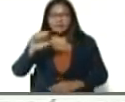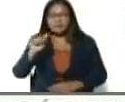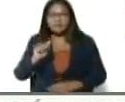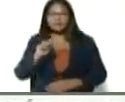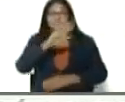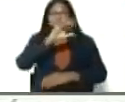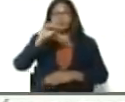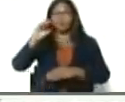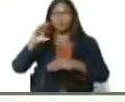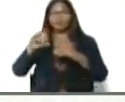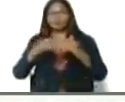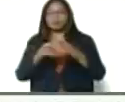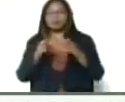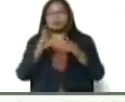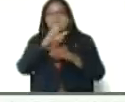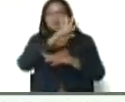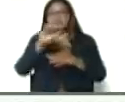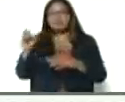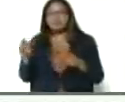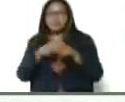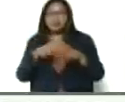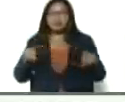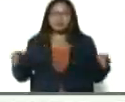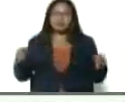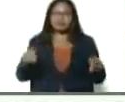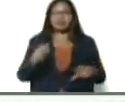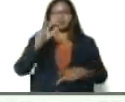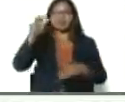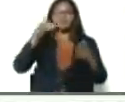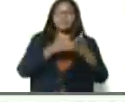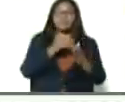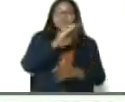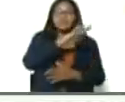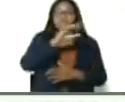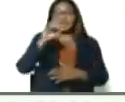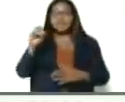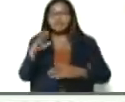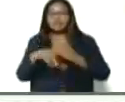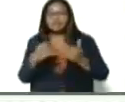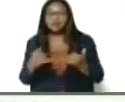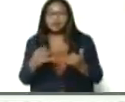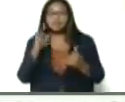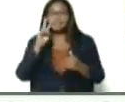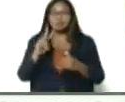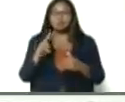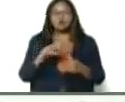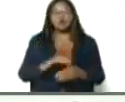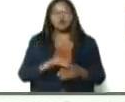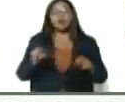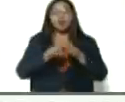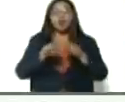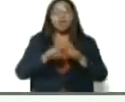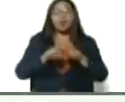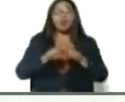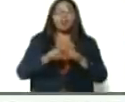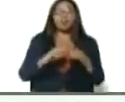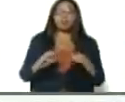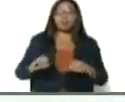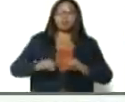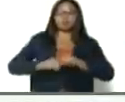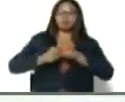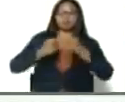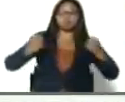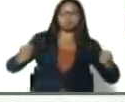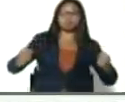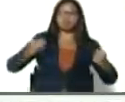500 hectáreas, de 3.500 hectáreas, que en medio del bloqueo, fueron financiadas,